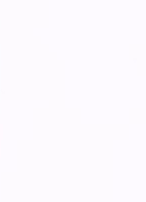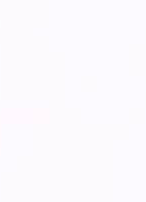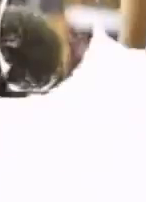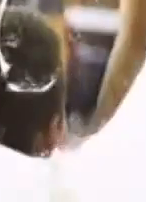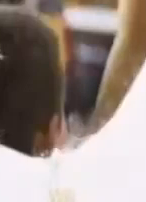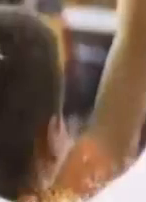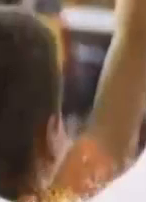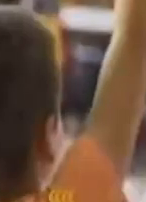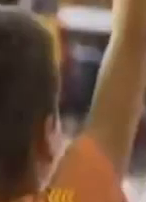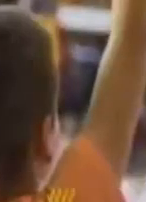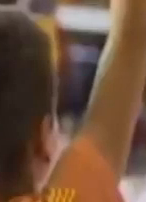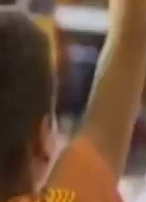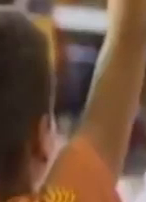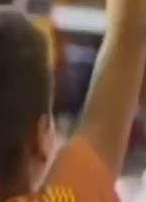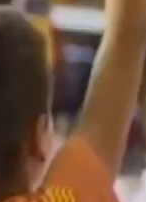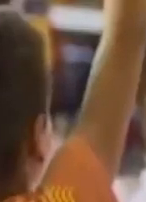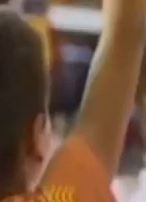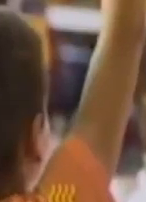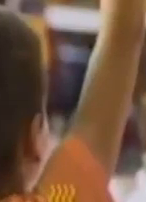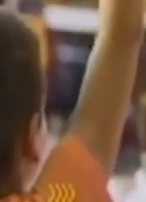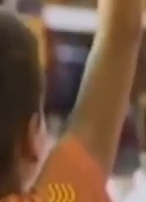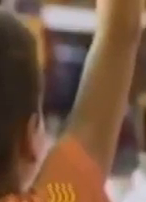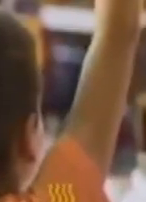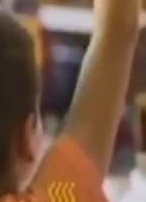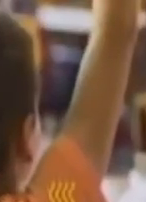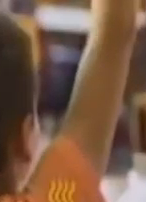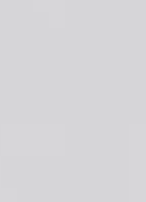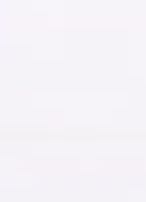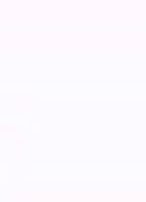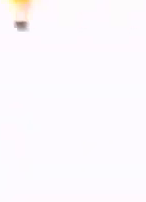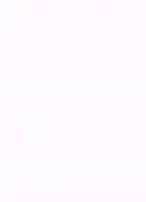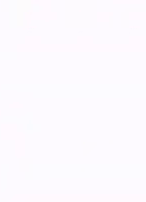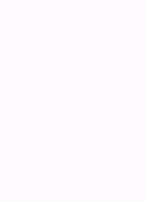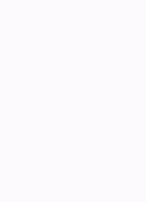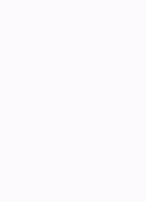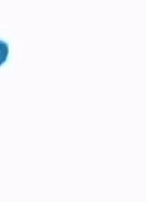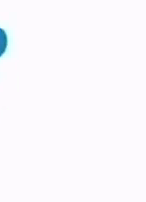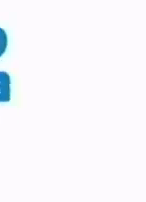A continuación, Comunicación y Lenguaje, Cuarto Primaria.